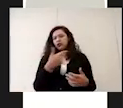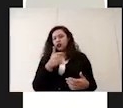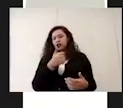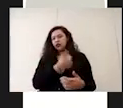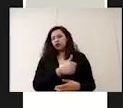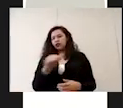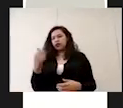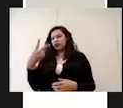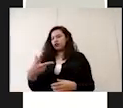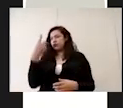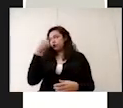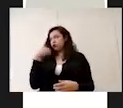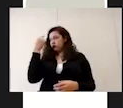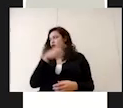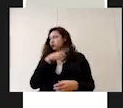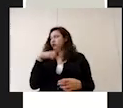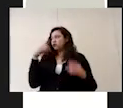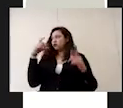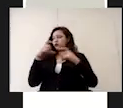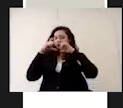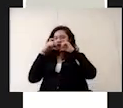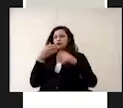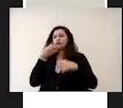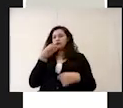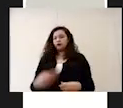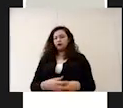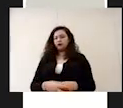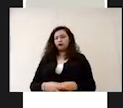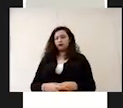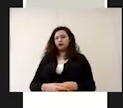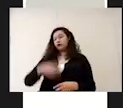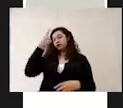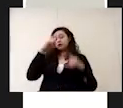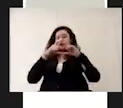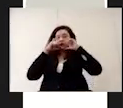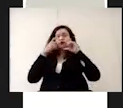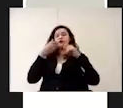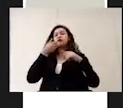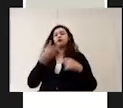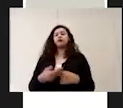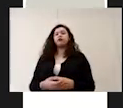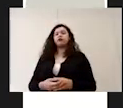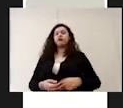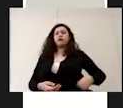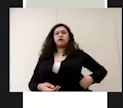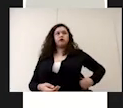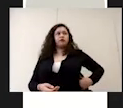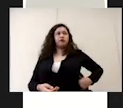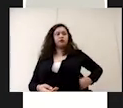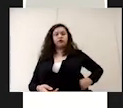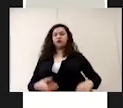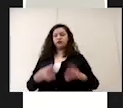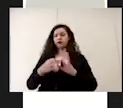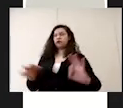debemos colocarlo correctamente entonces para colocar correctamente el cubrebocas es importante que antes de